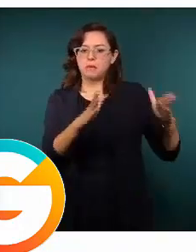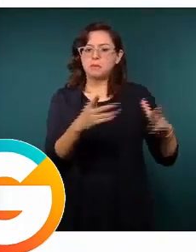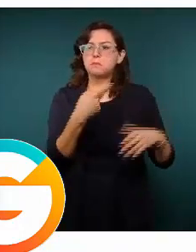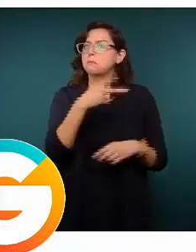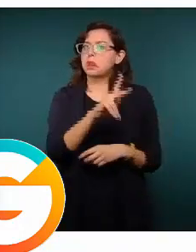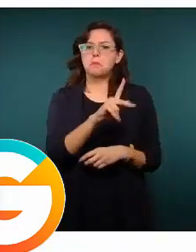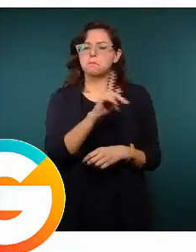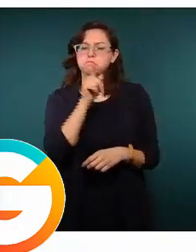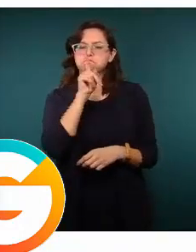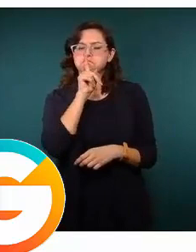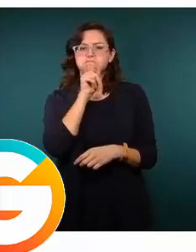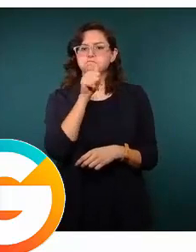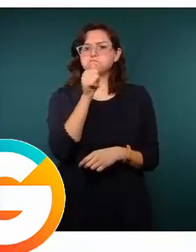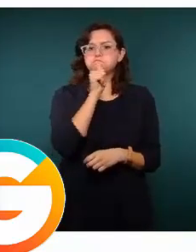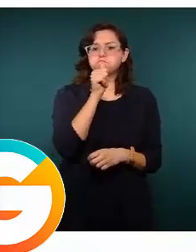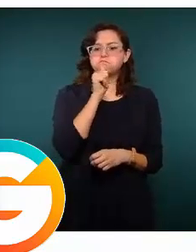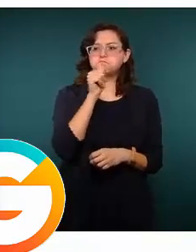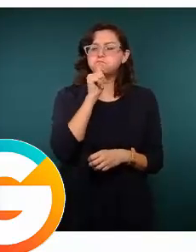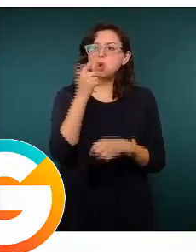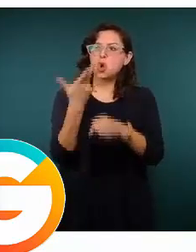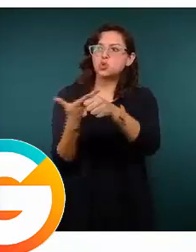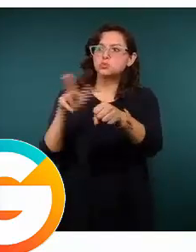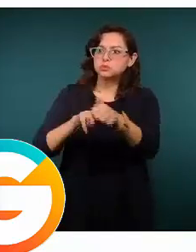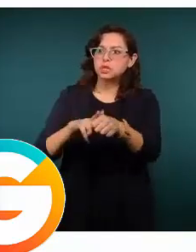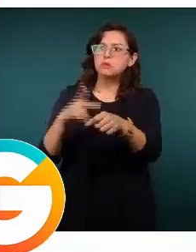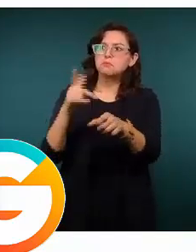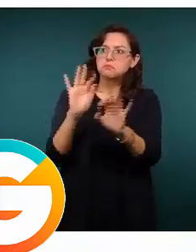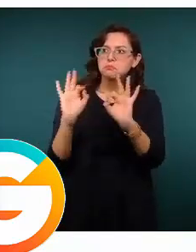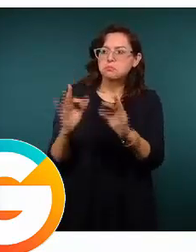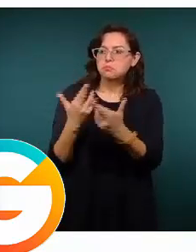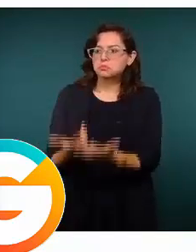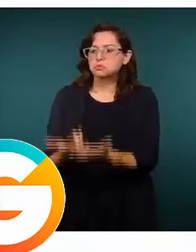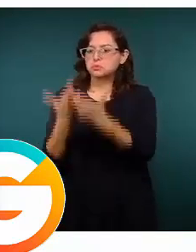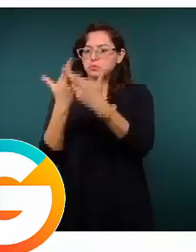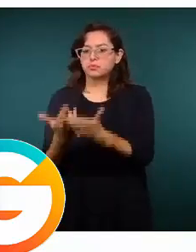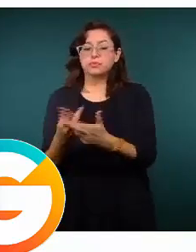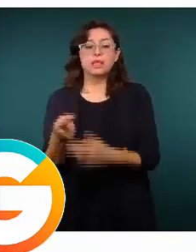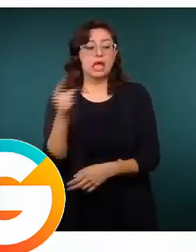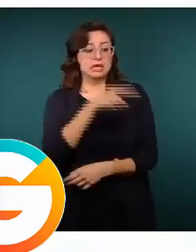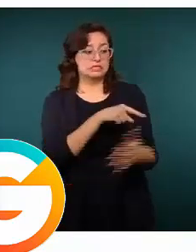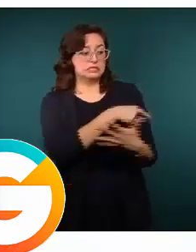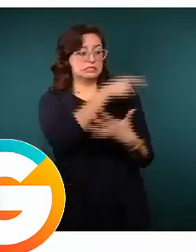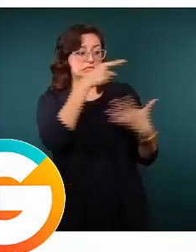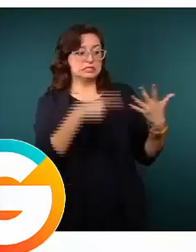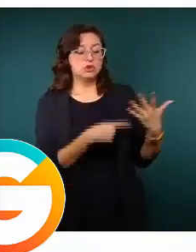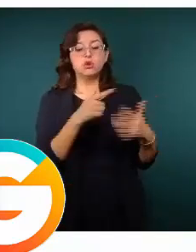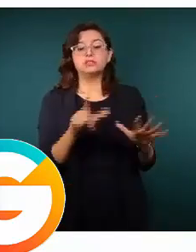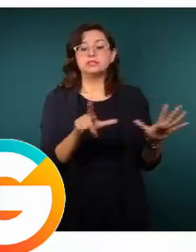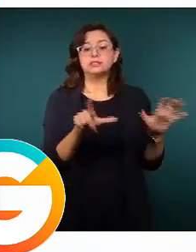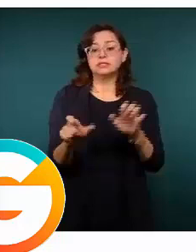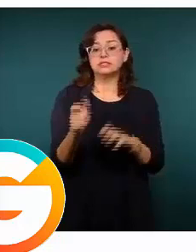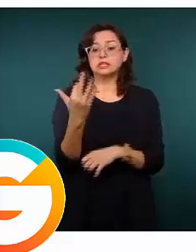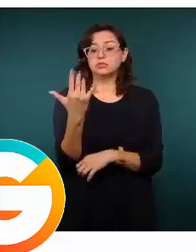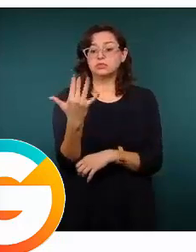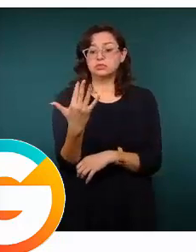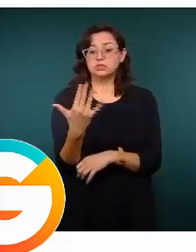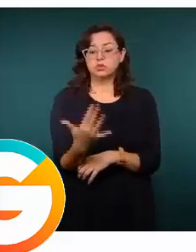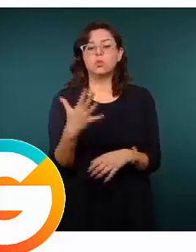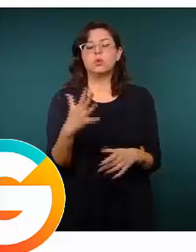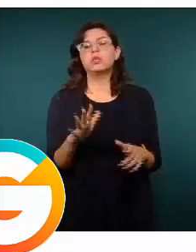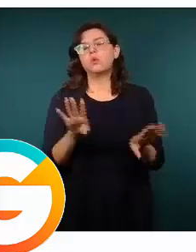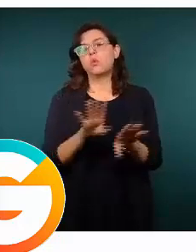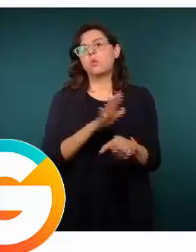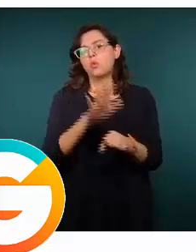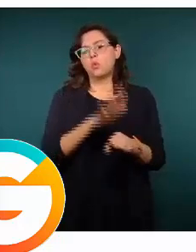ocupación hospitalaria, un poco más adelante hablaré de ello. Pero hay cinco espacios en donde tenemos 750 camas, que es el Centro de Convenciones de Toluca,